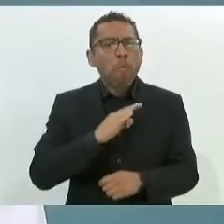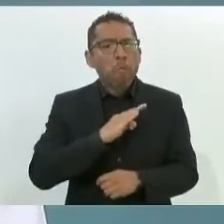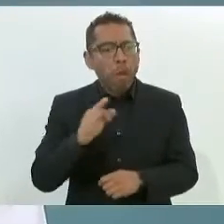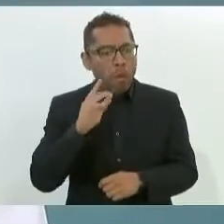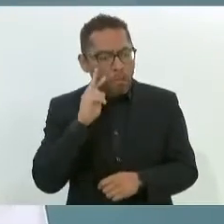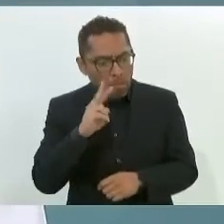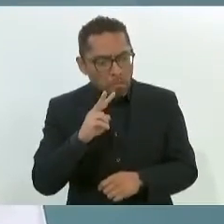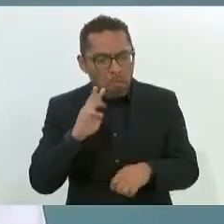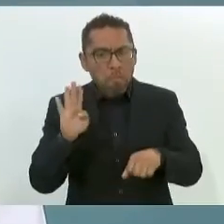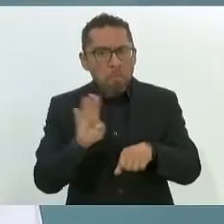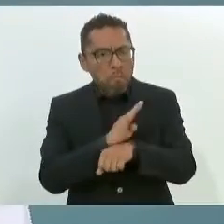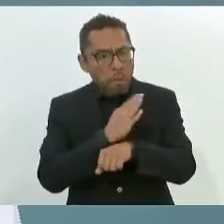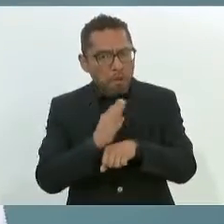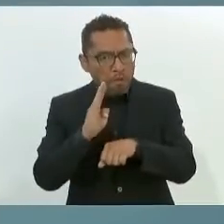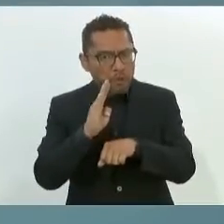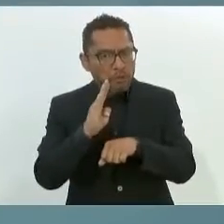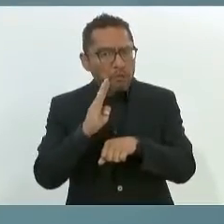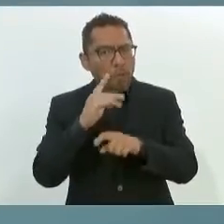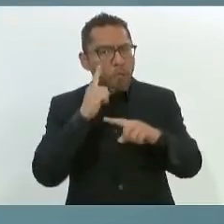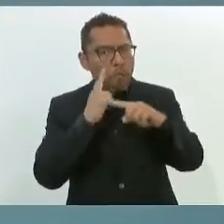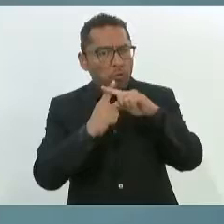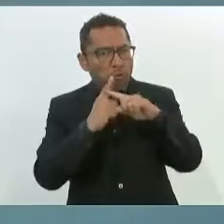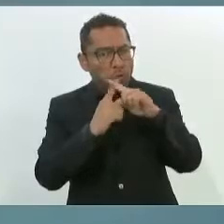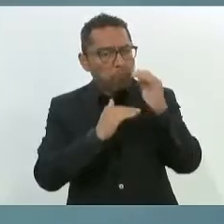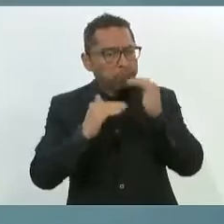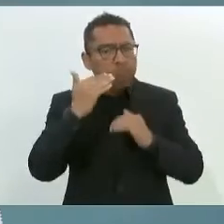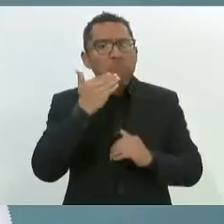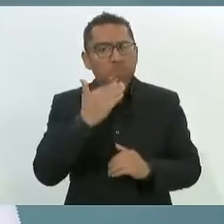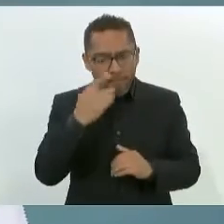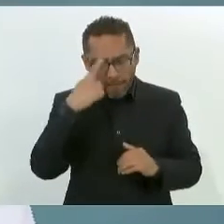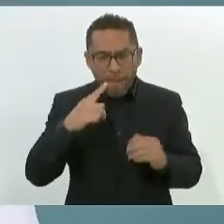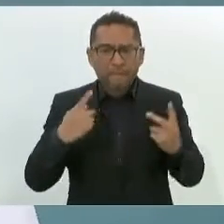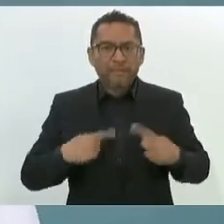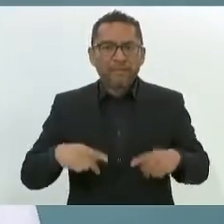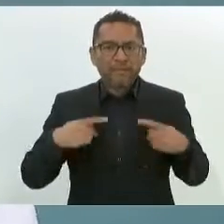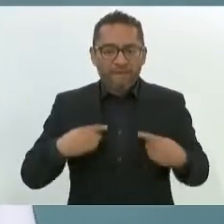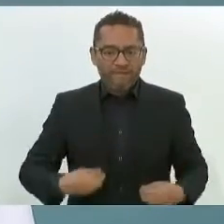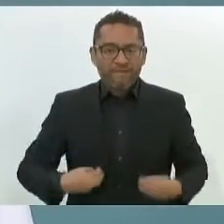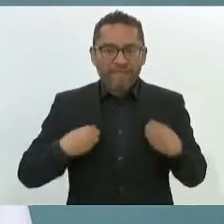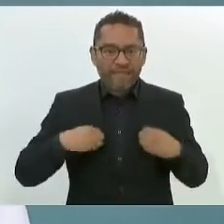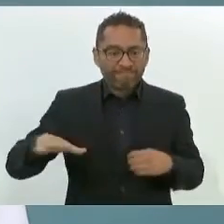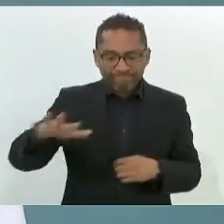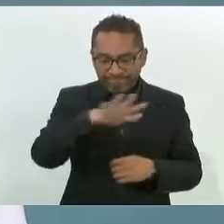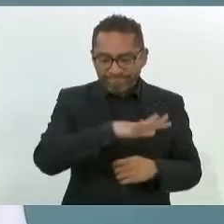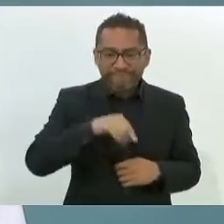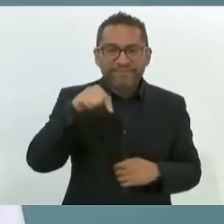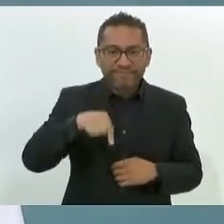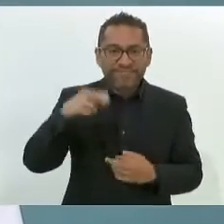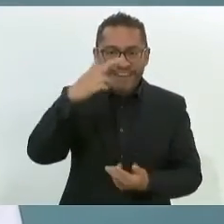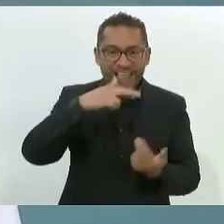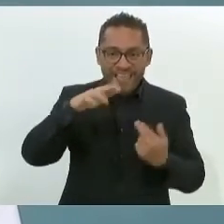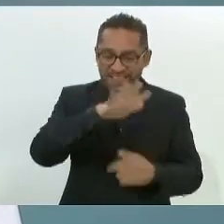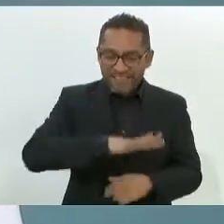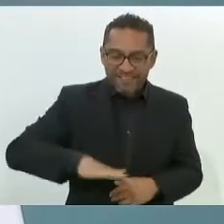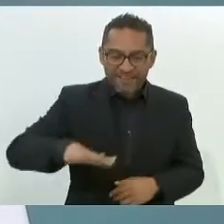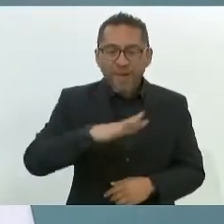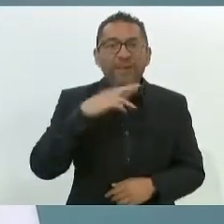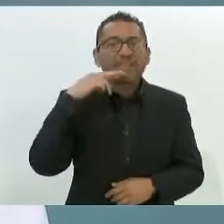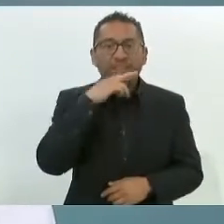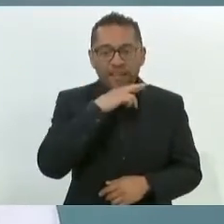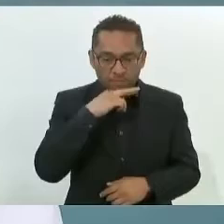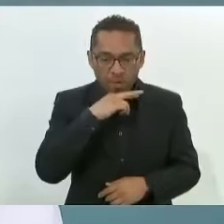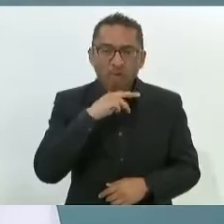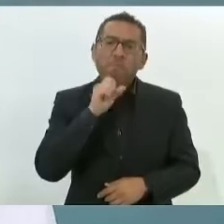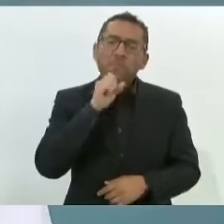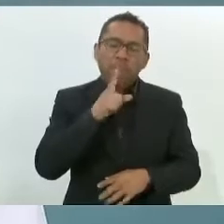muy buenos, para los habitantes de Zamora, los habitantes de esta región y los habitantes de Michoacán y